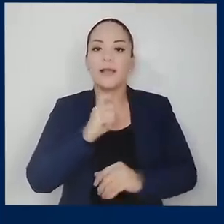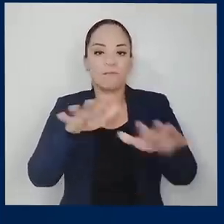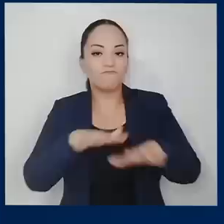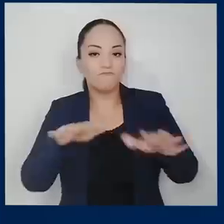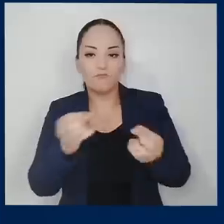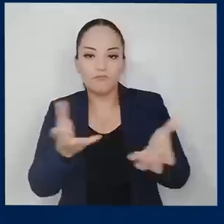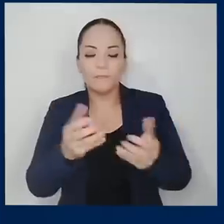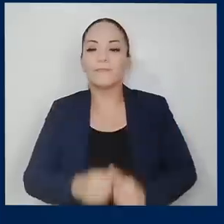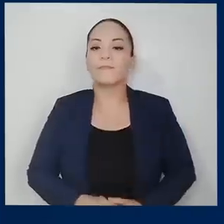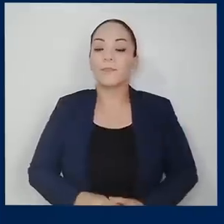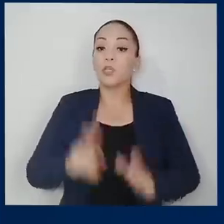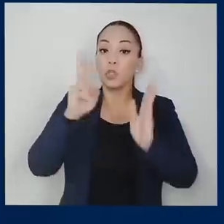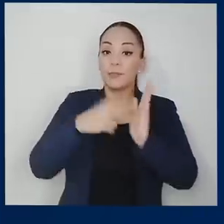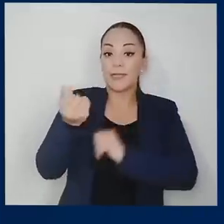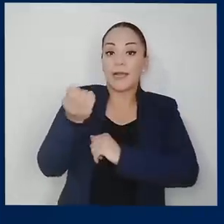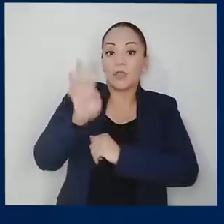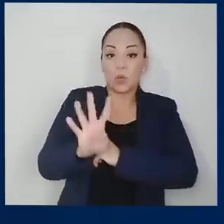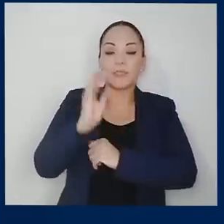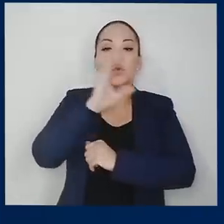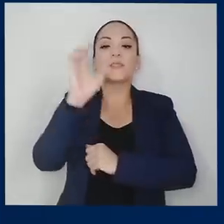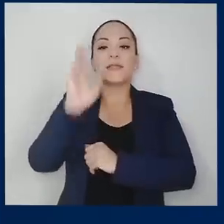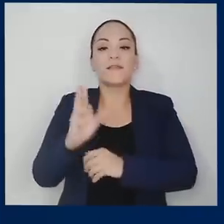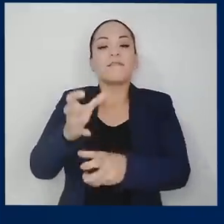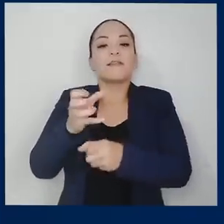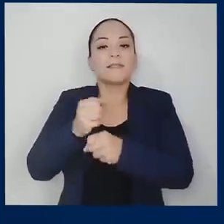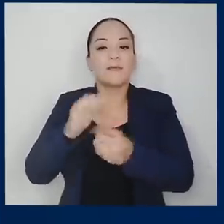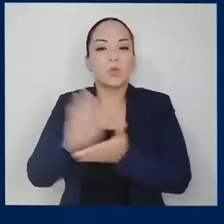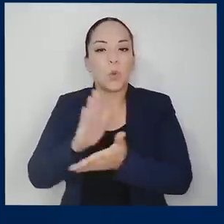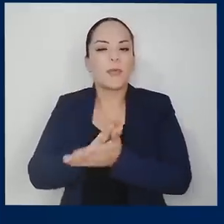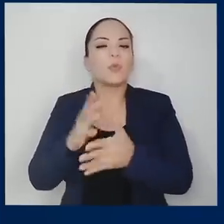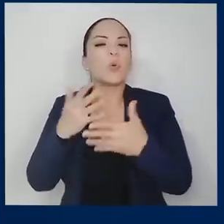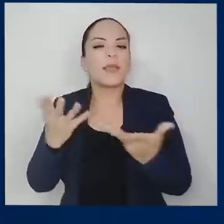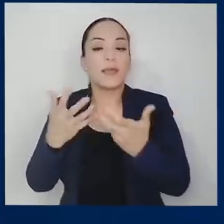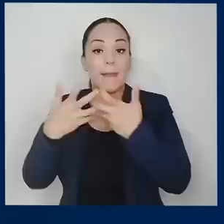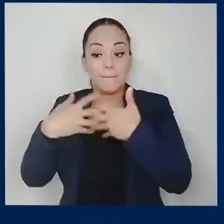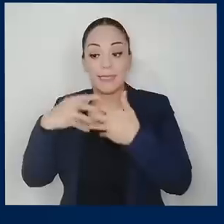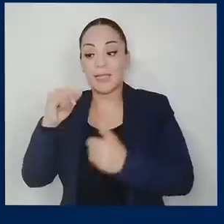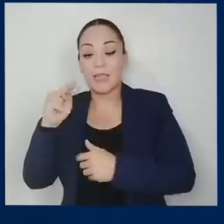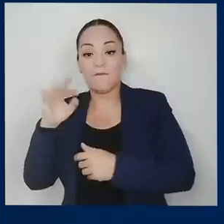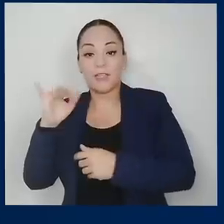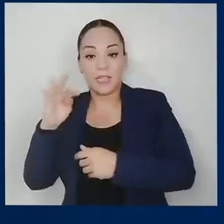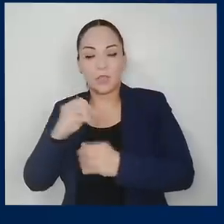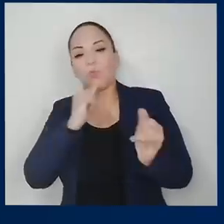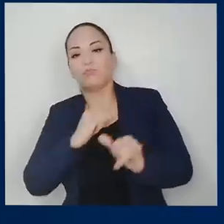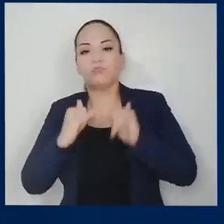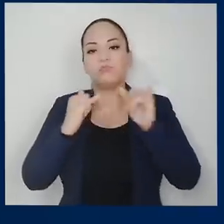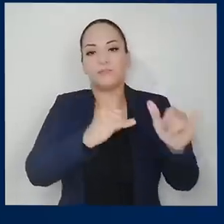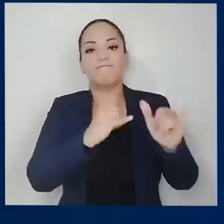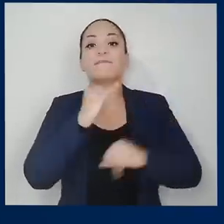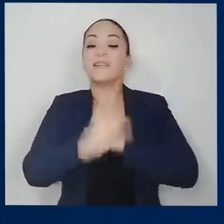abierto. 2014. Costa Rica recibe la notificación de un arbitraje de la inversión a nivel internacional,